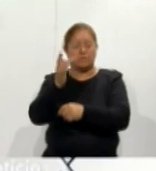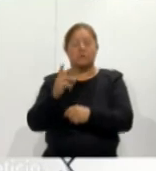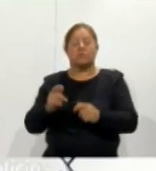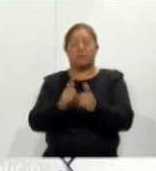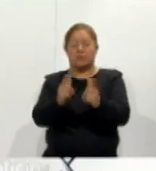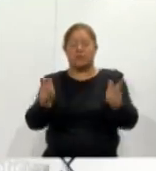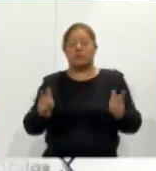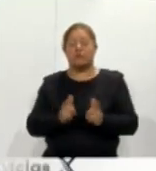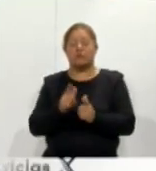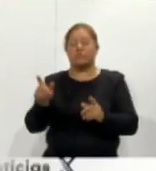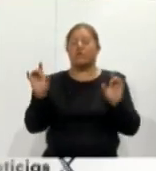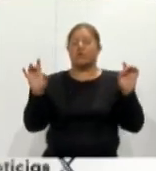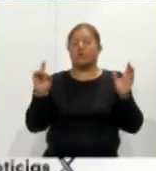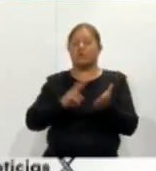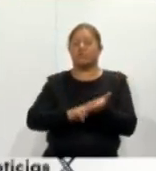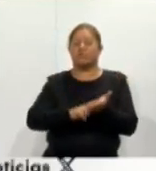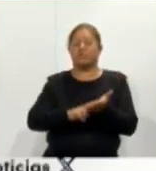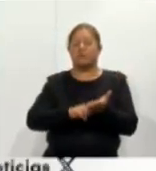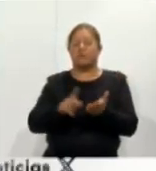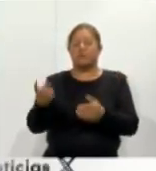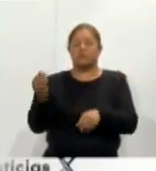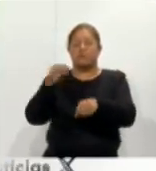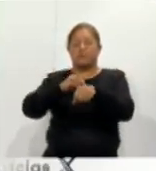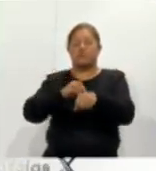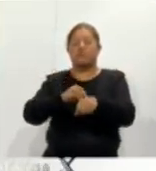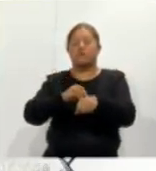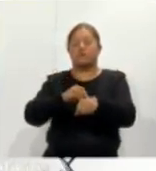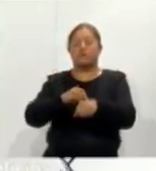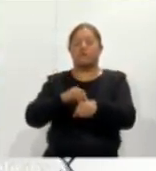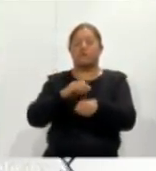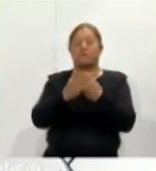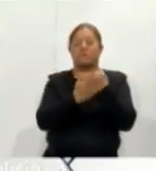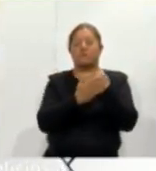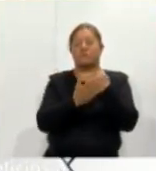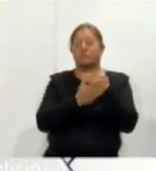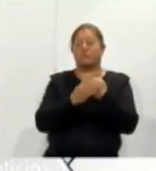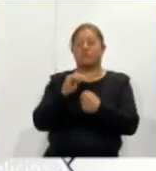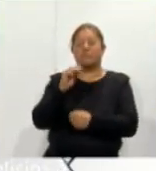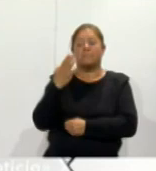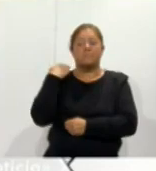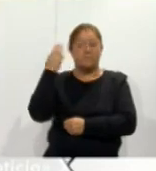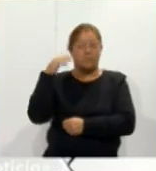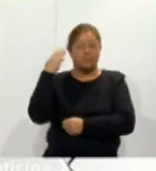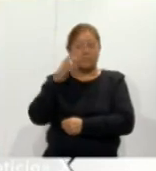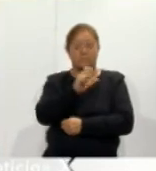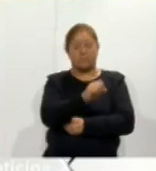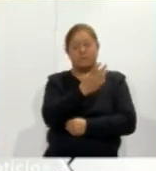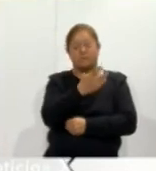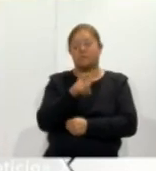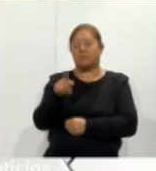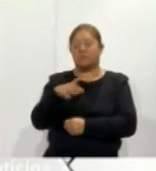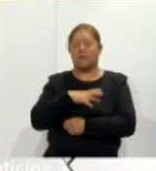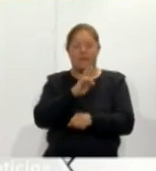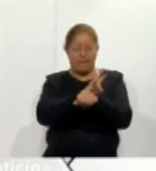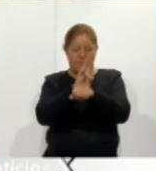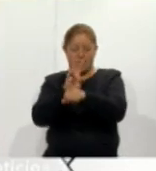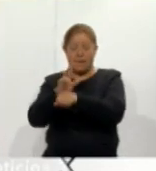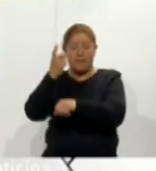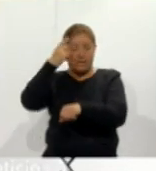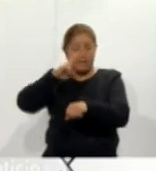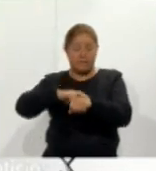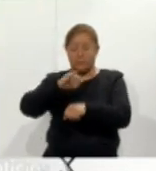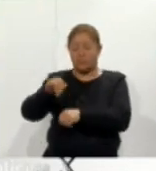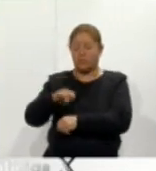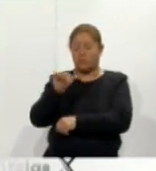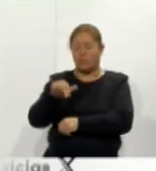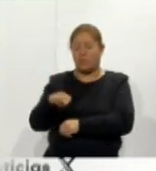de Tlaxcala implementará a partir del próximo 23 de marzo un operativo en las principales vialidades del Estado. Su director, Juan Antonio